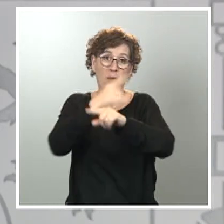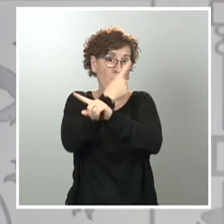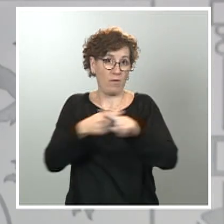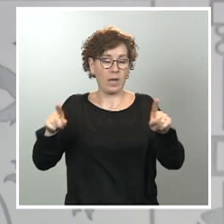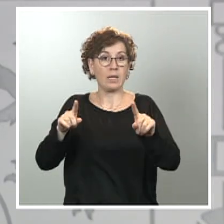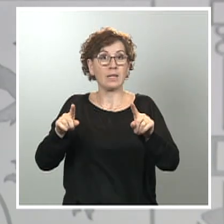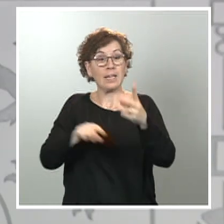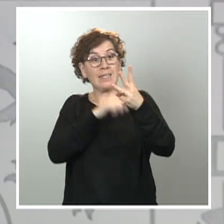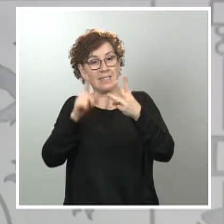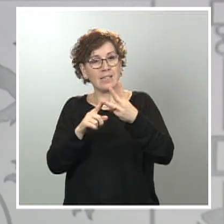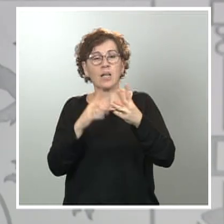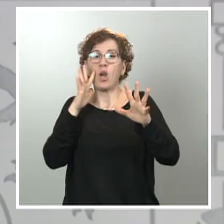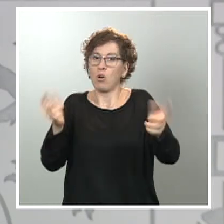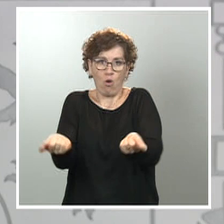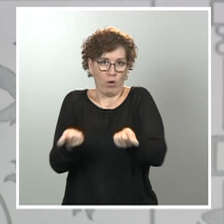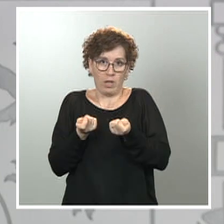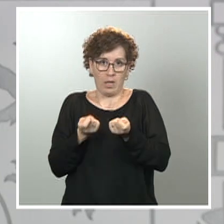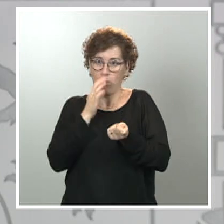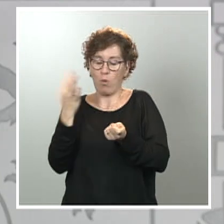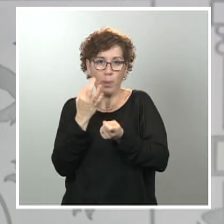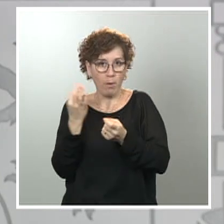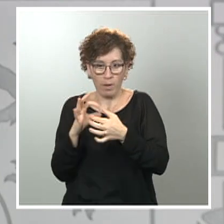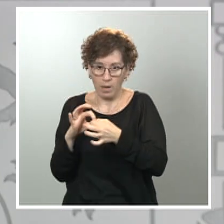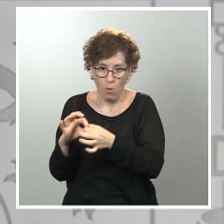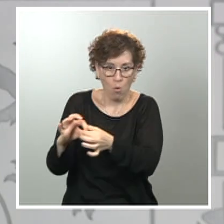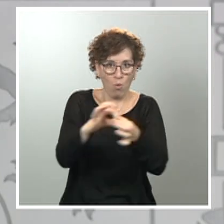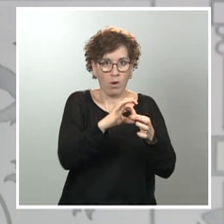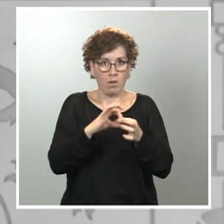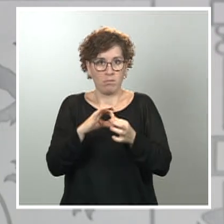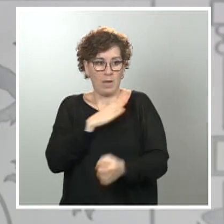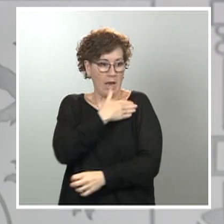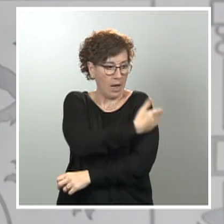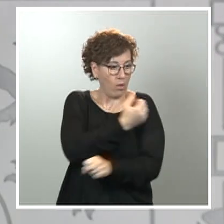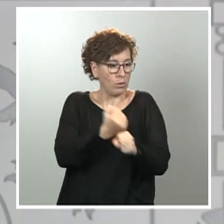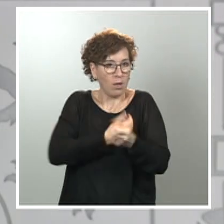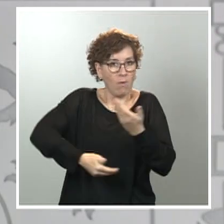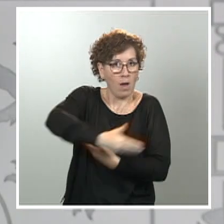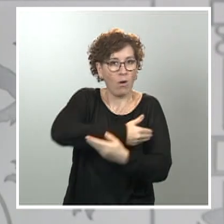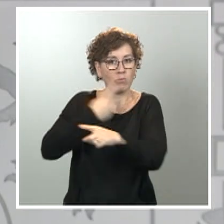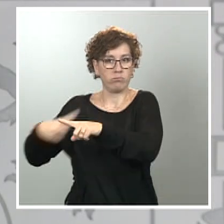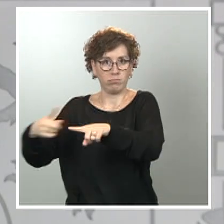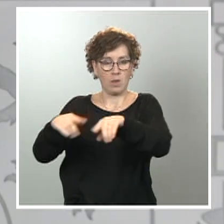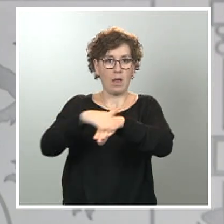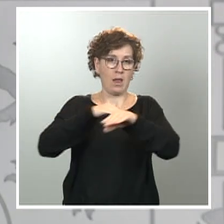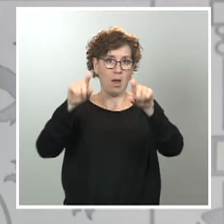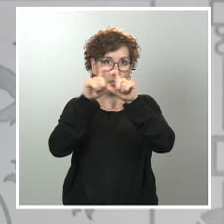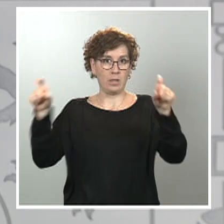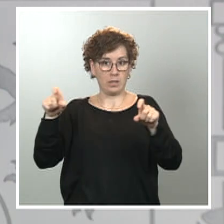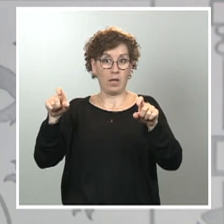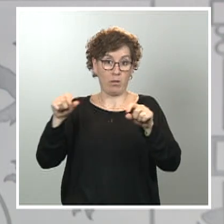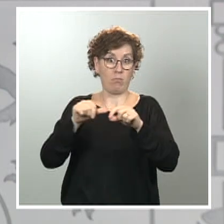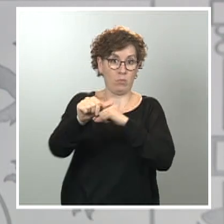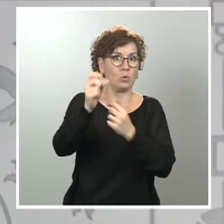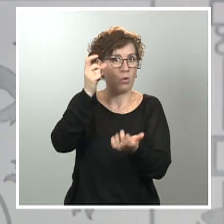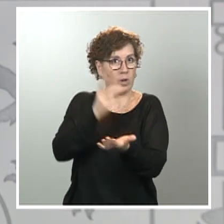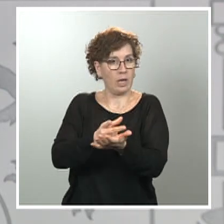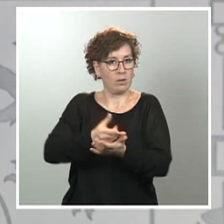es necesaria la unidad, el trabajar codo con codo las distintas administraciones en este reto tan trascendental que tenemos por